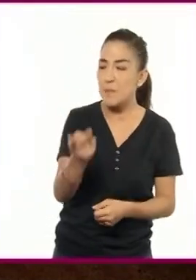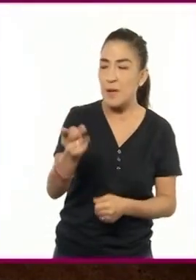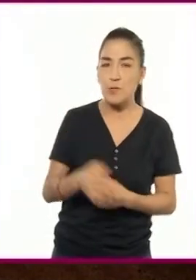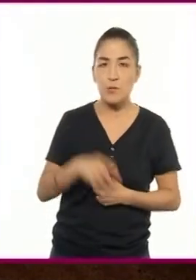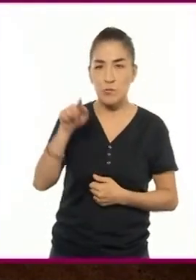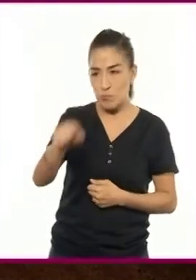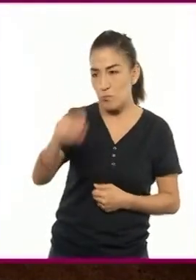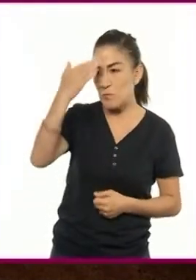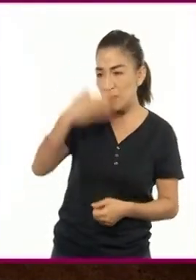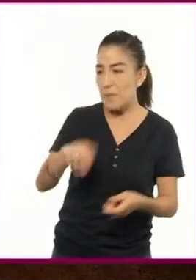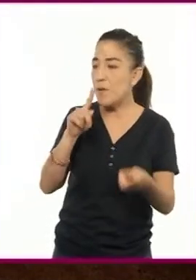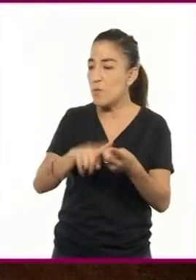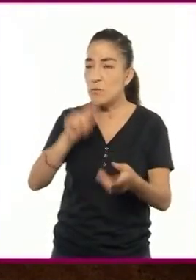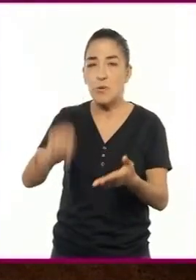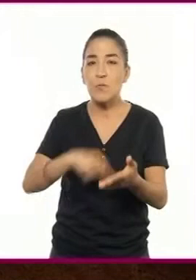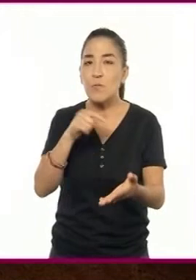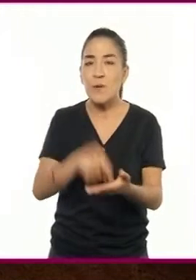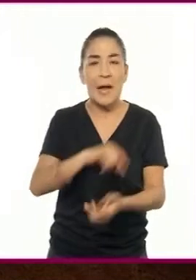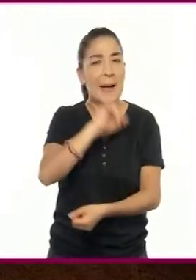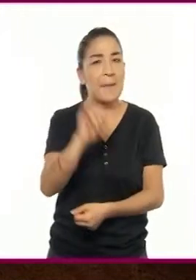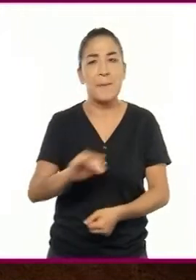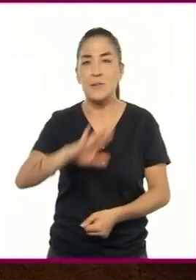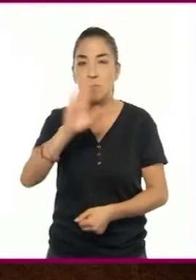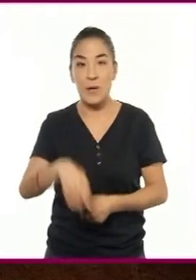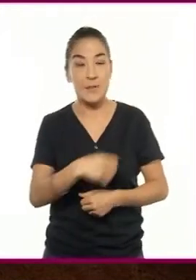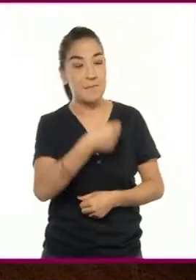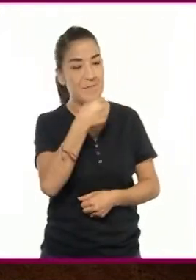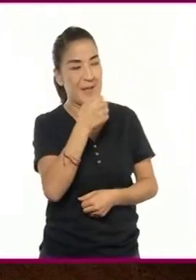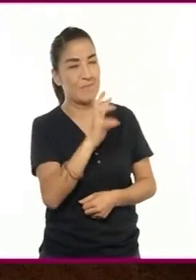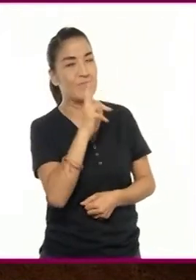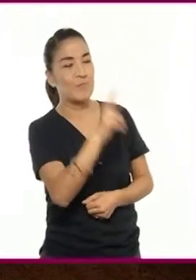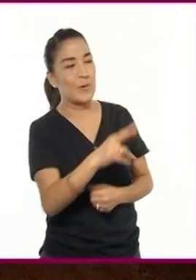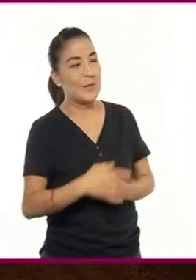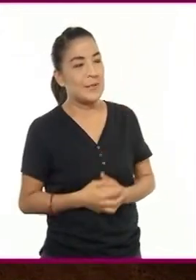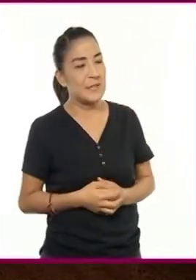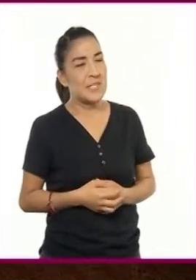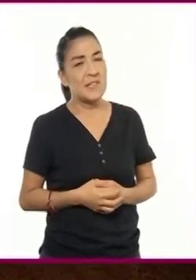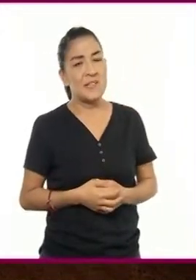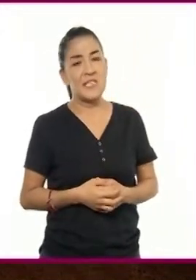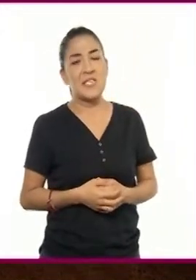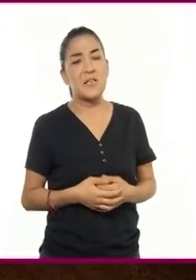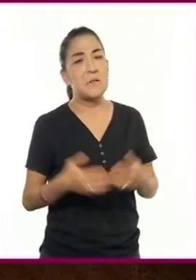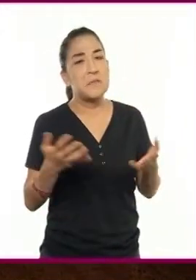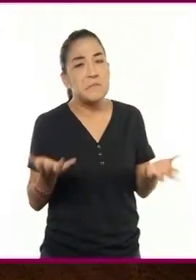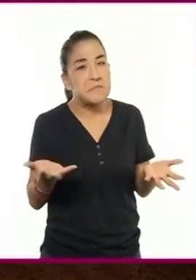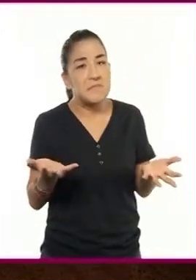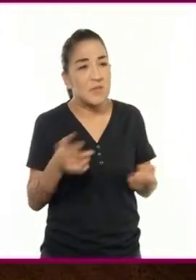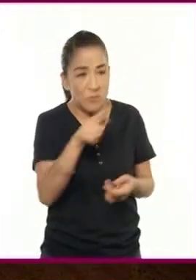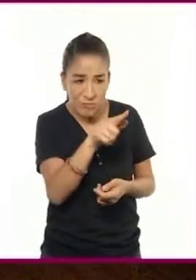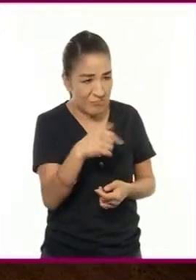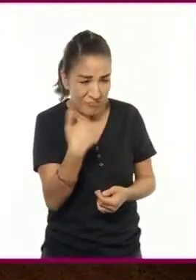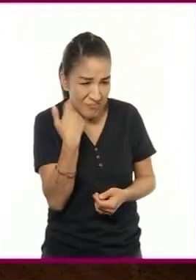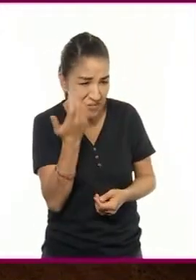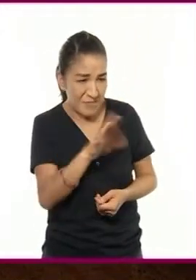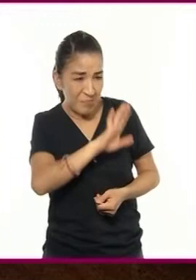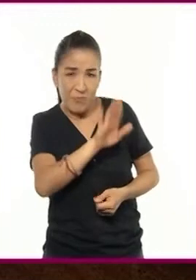dónde queda el lugar donde nunca se muere? Viejo, ¿no quieres morir?